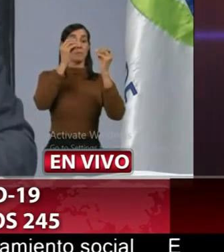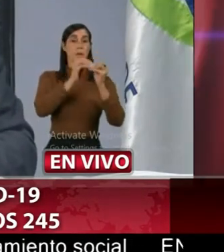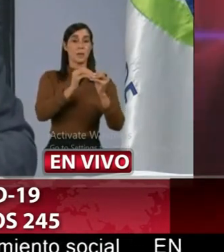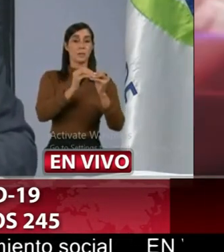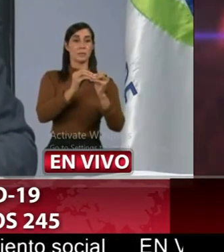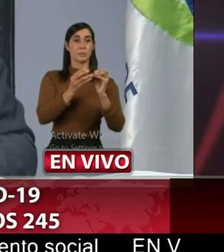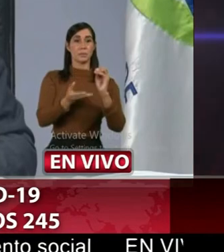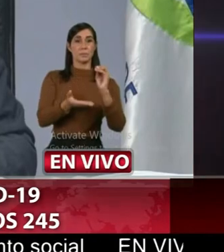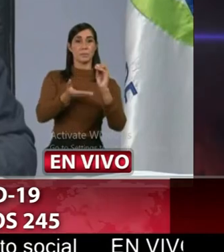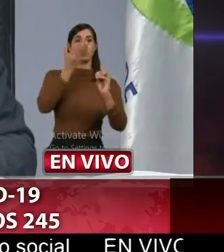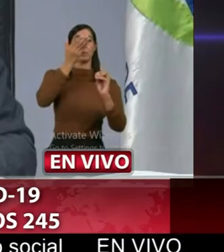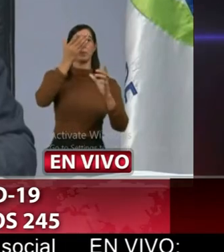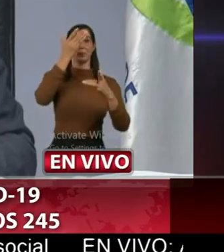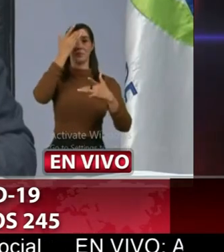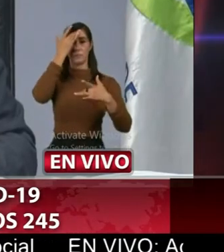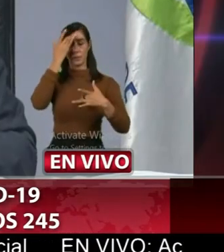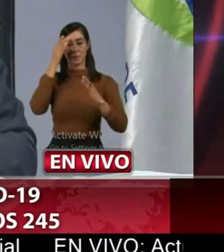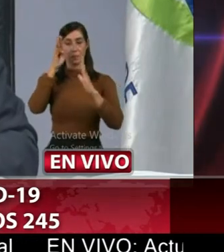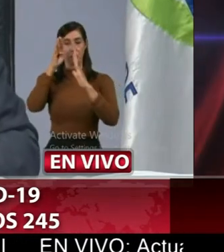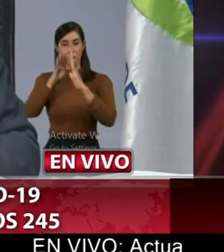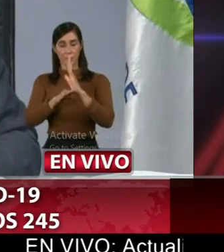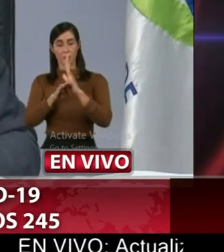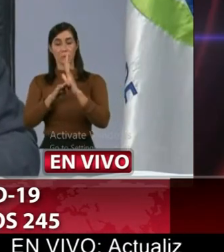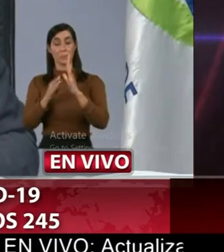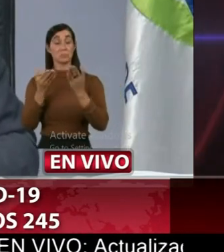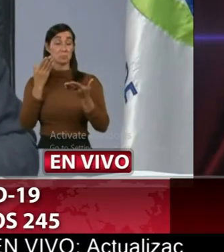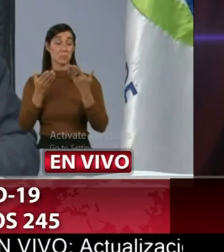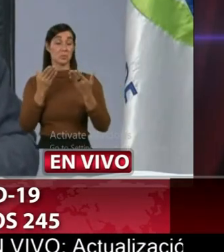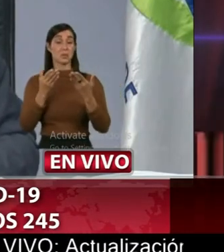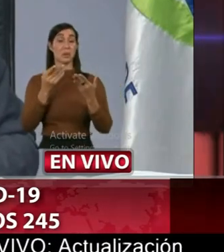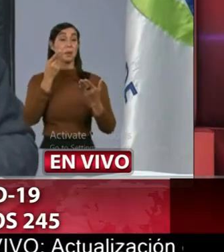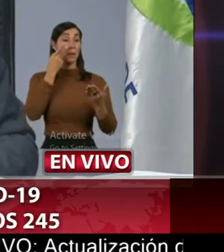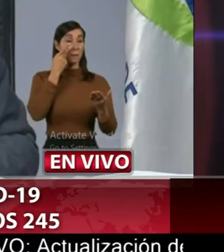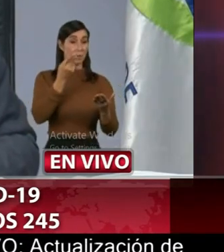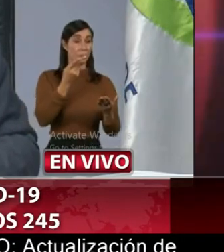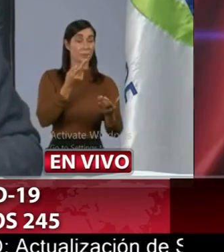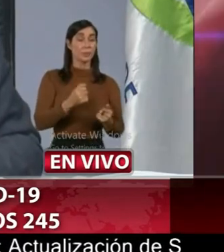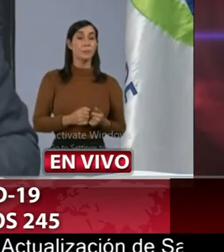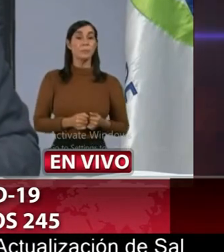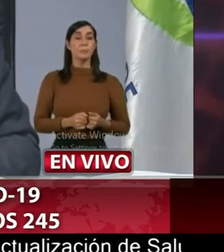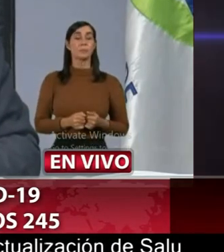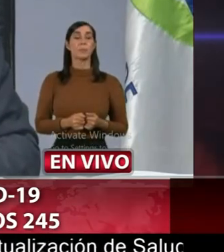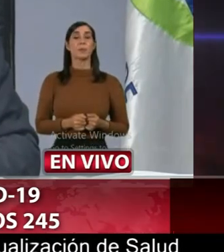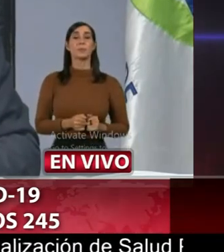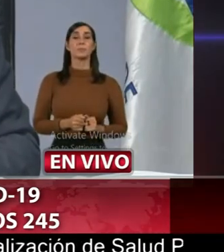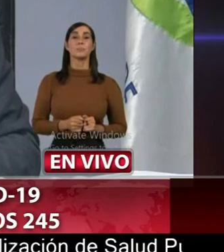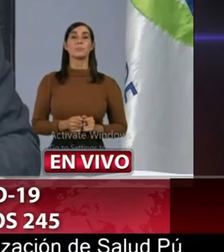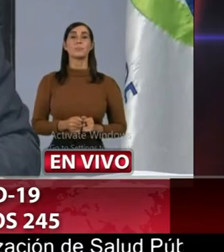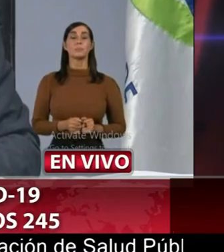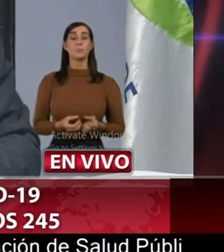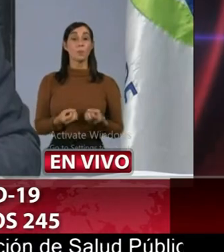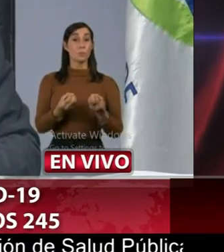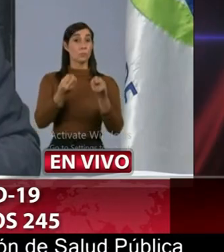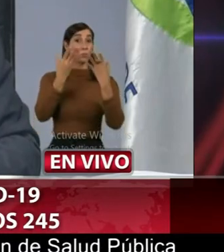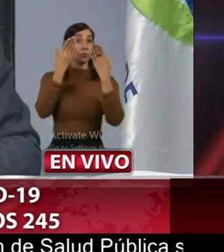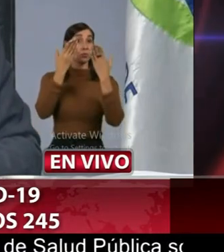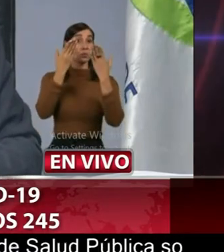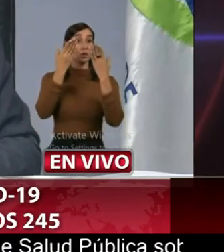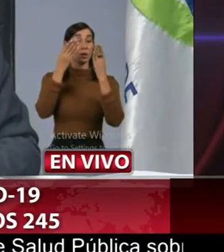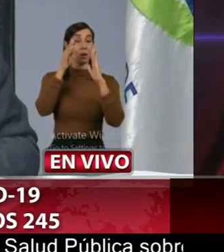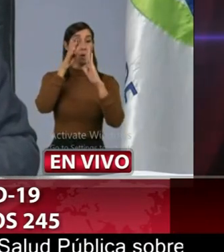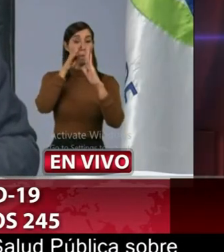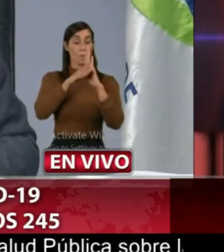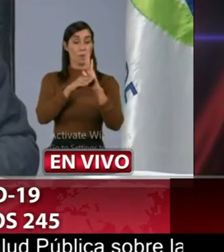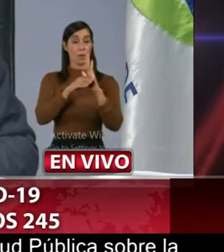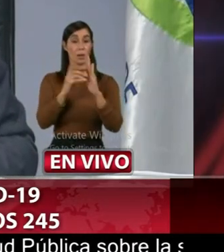es el número probable de confirmados pero observe una cosa muchas o pocas porque hemos llegado a